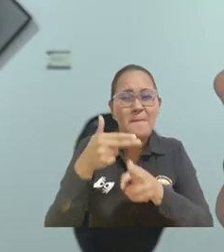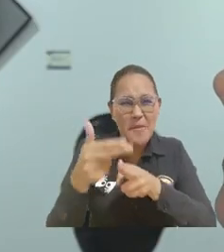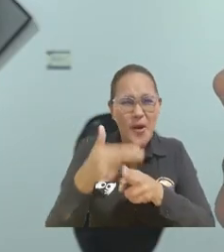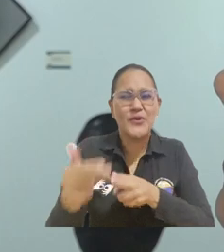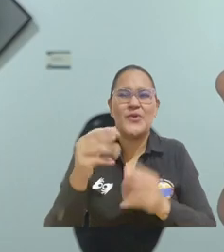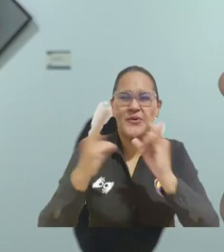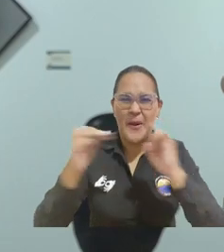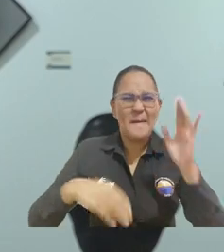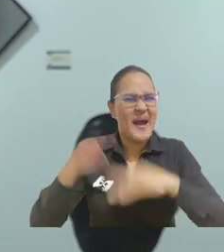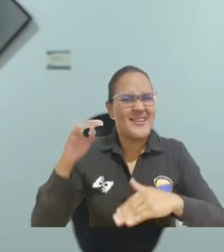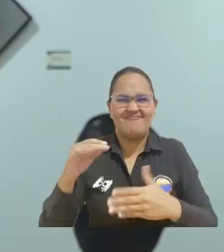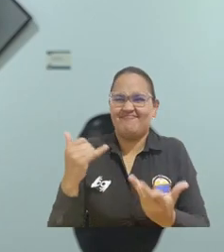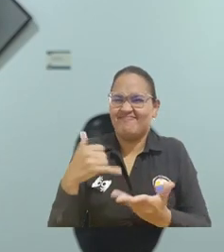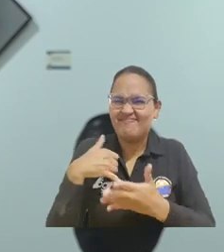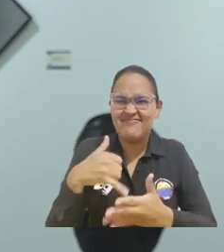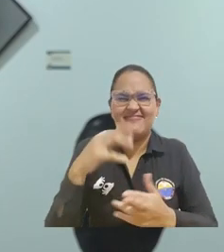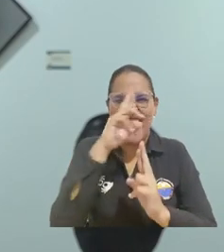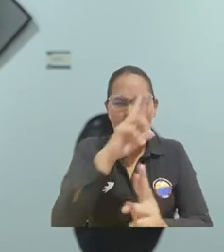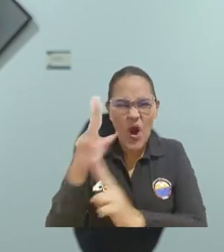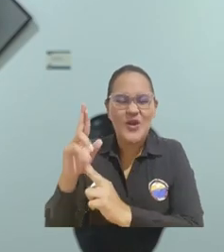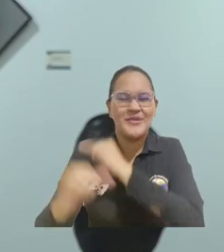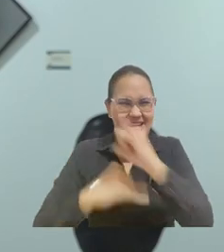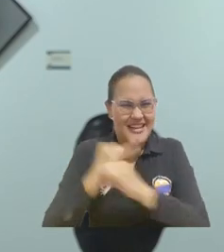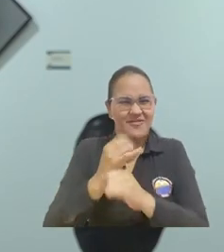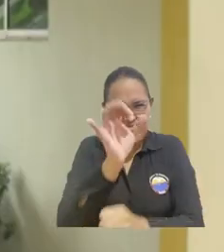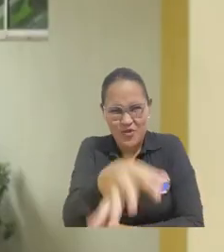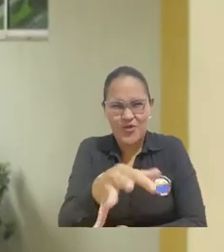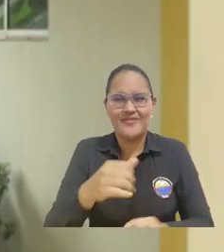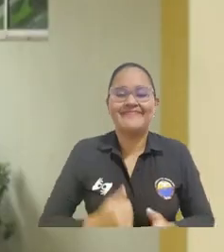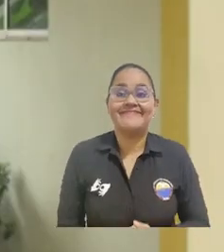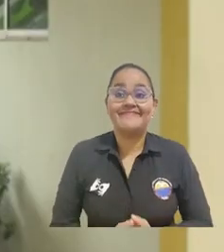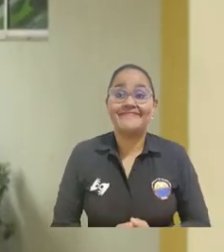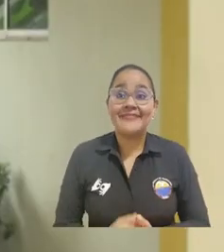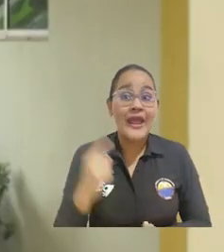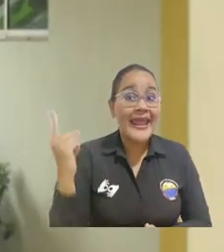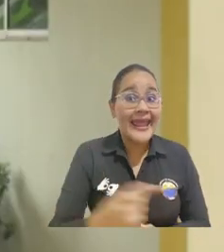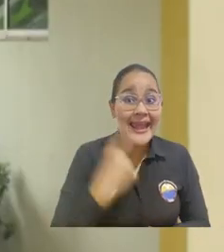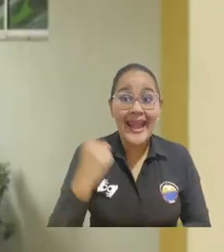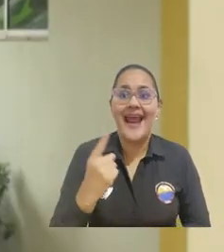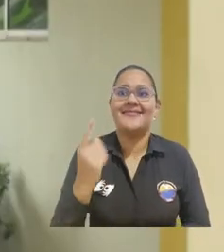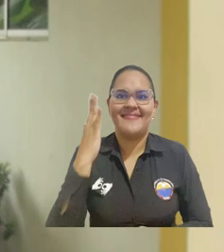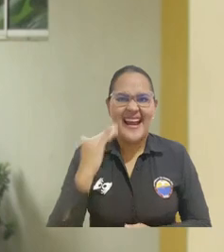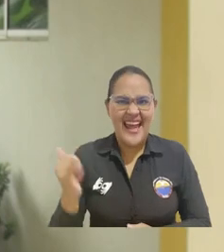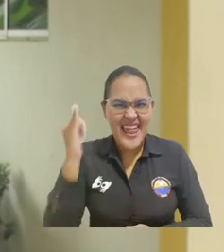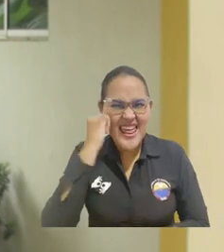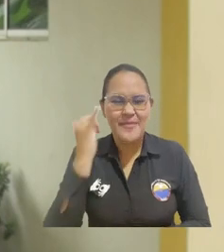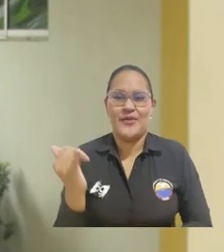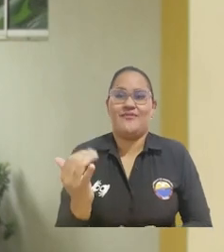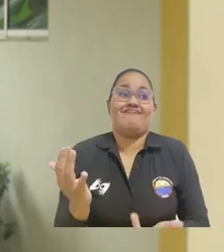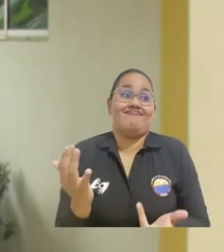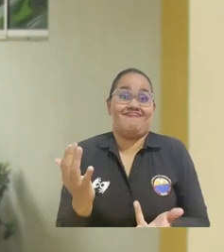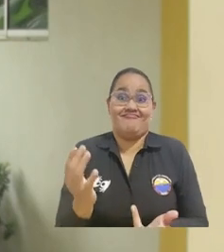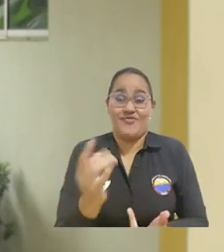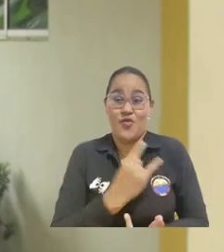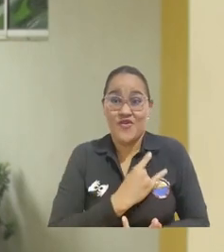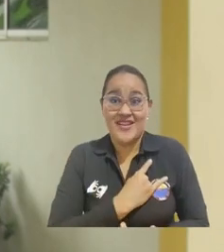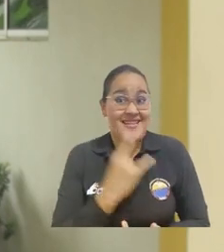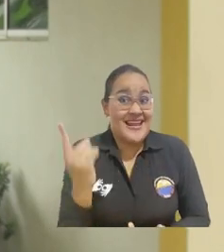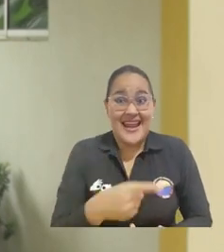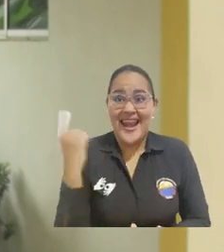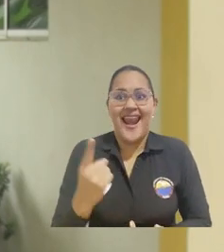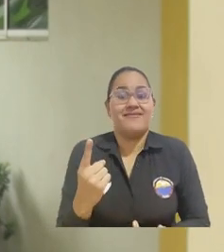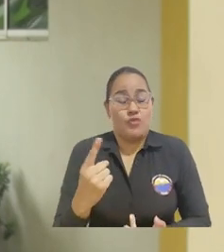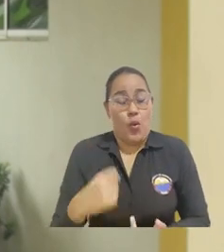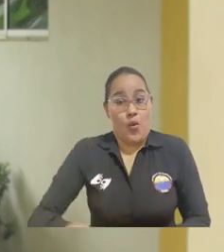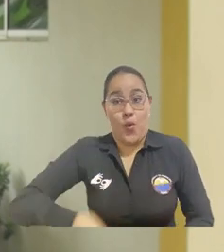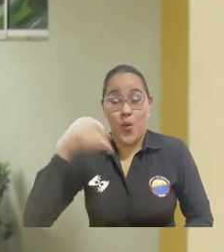misma Universidad del Magdalena recibirá mucho más reconocimiento internacionalmente. Que a toda la academia la llena